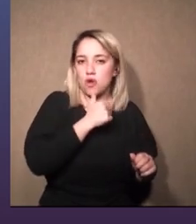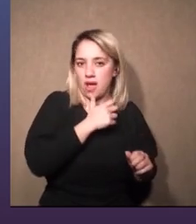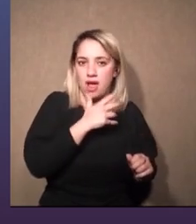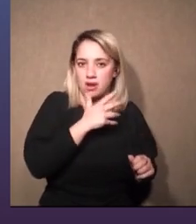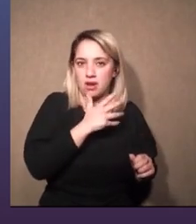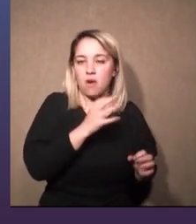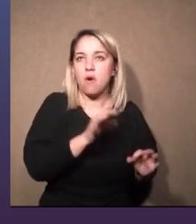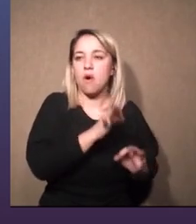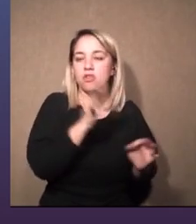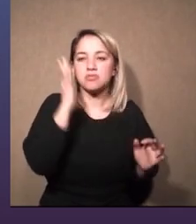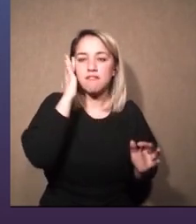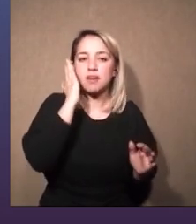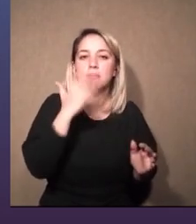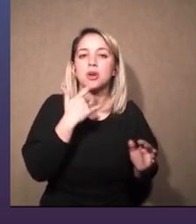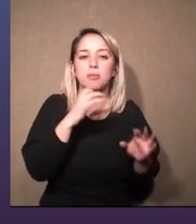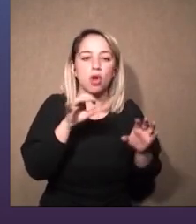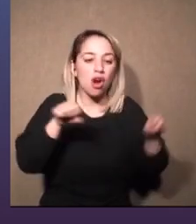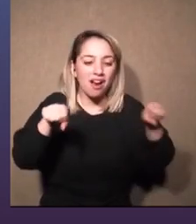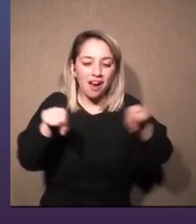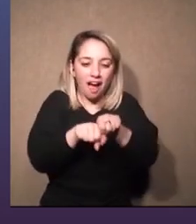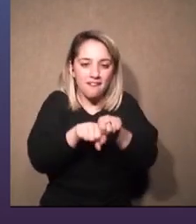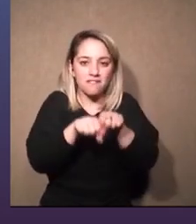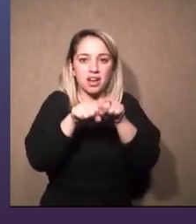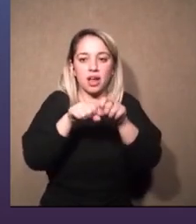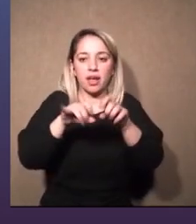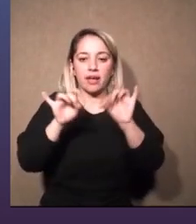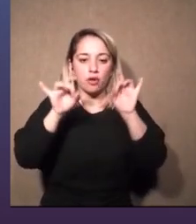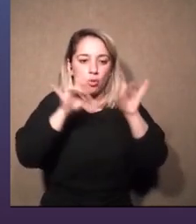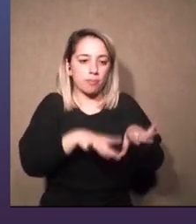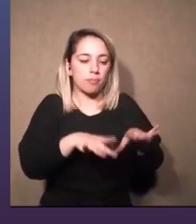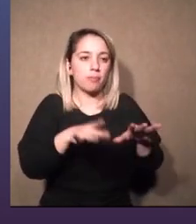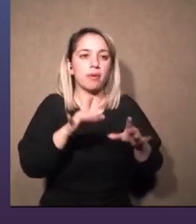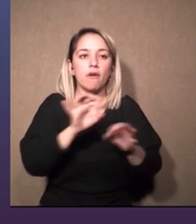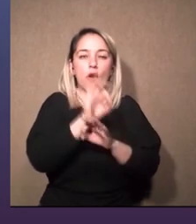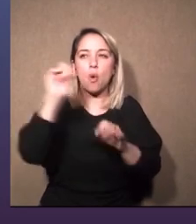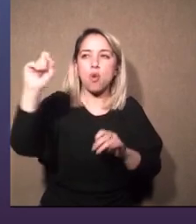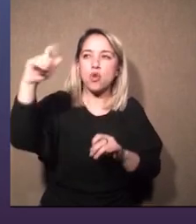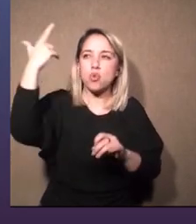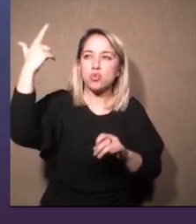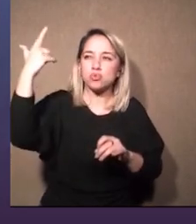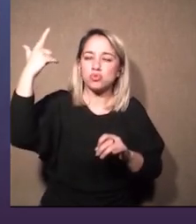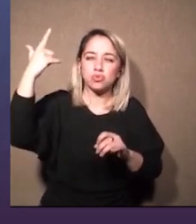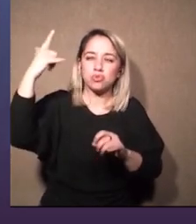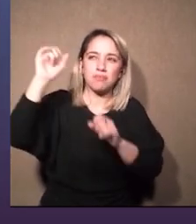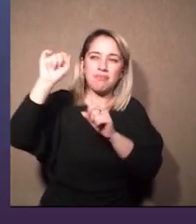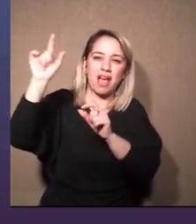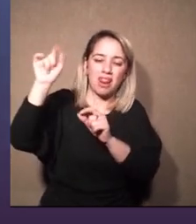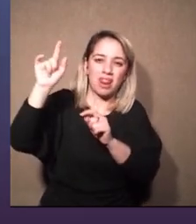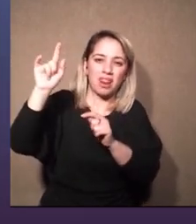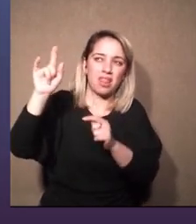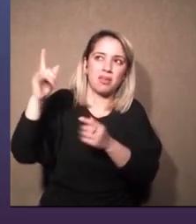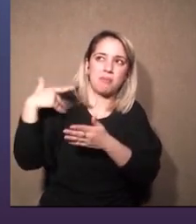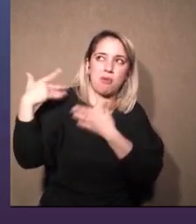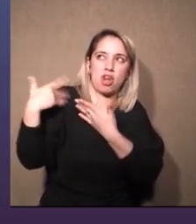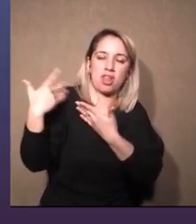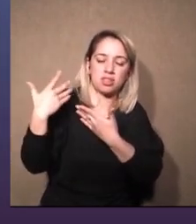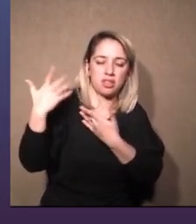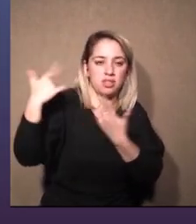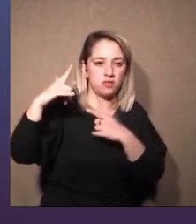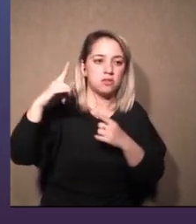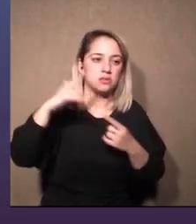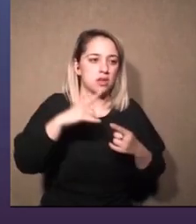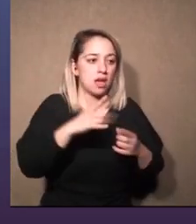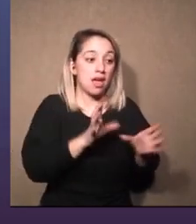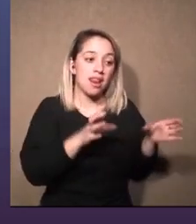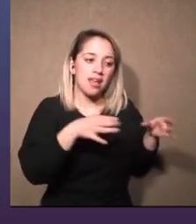fallando qué aparato puede ser el que está tirando una lucecita del lado izquierdo que le molesta a Sebastián